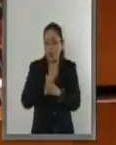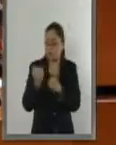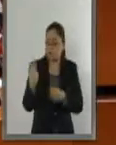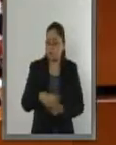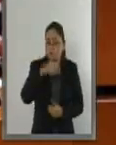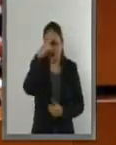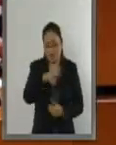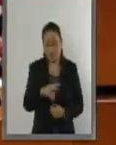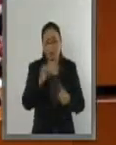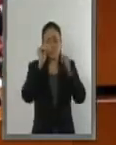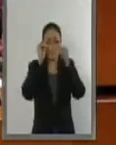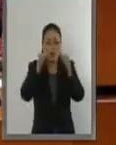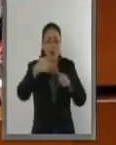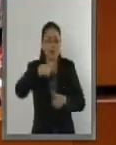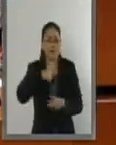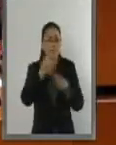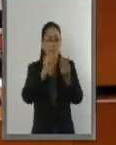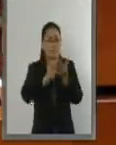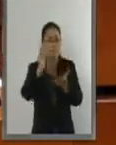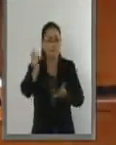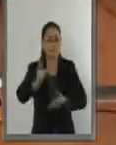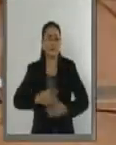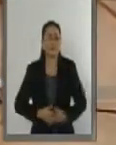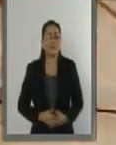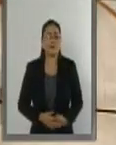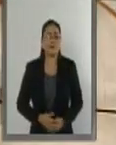país. Por su atención, muchas gracias.